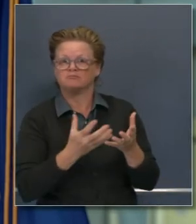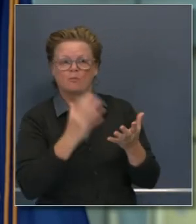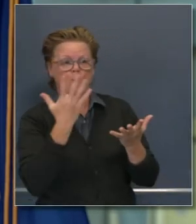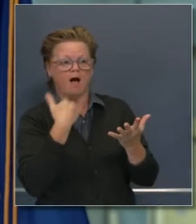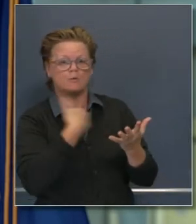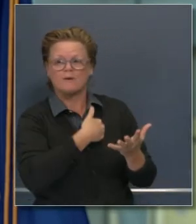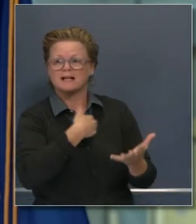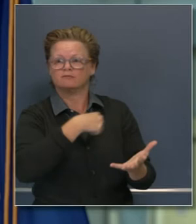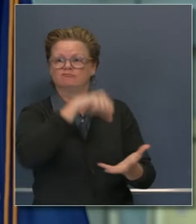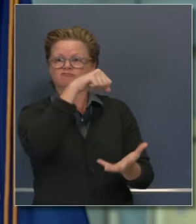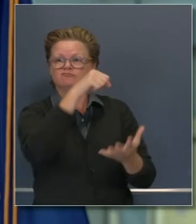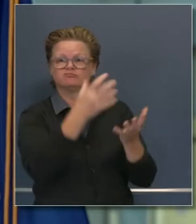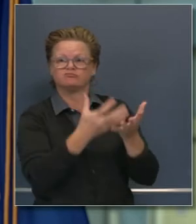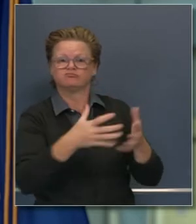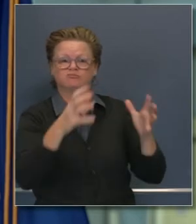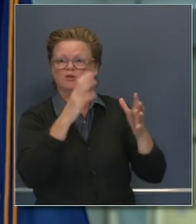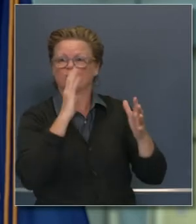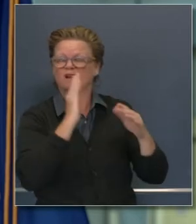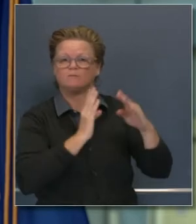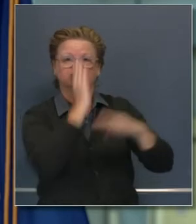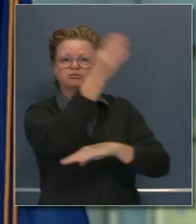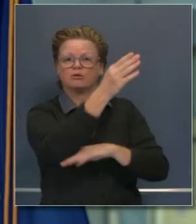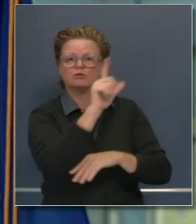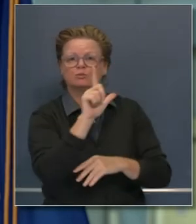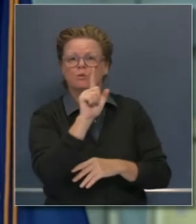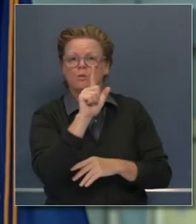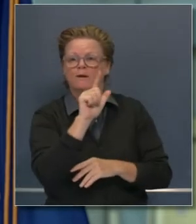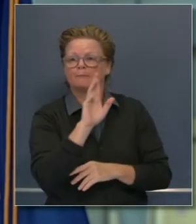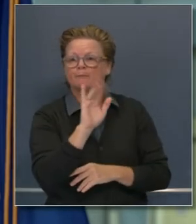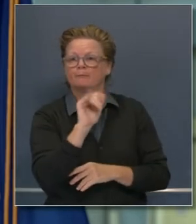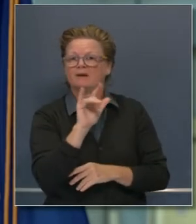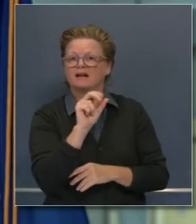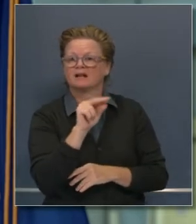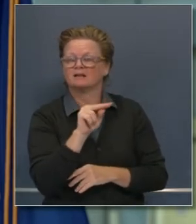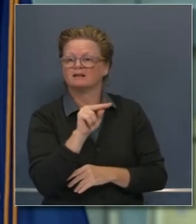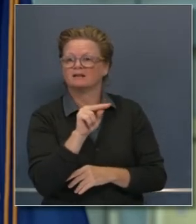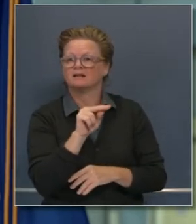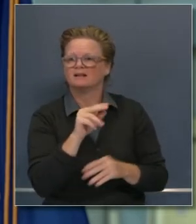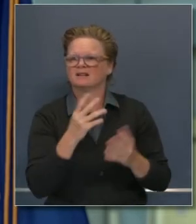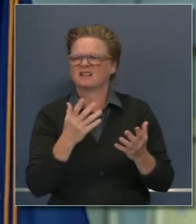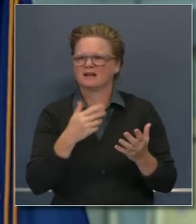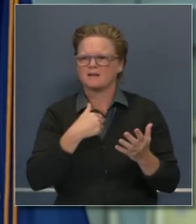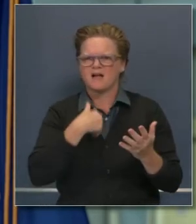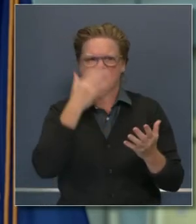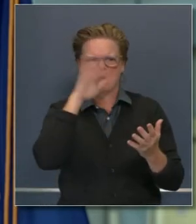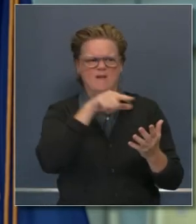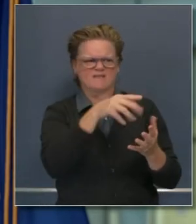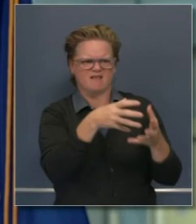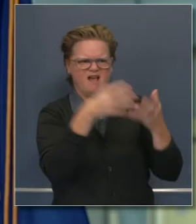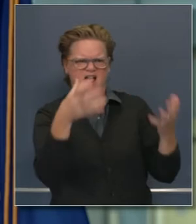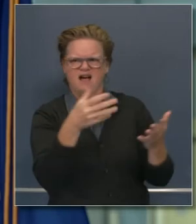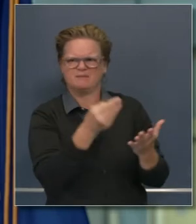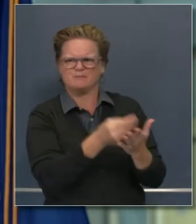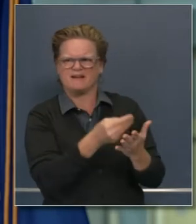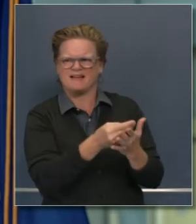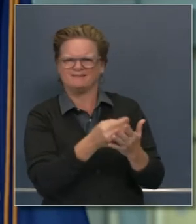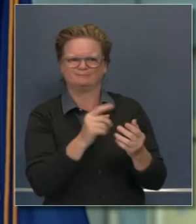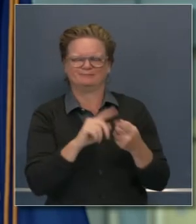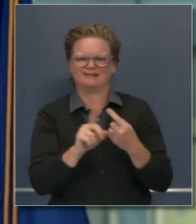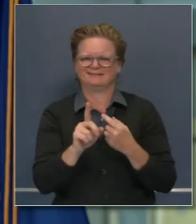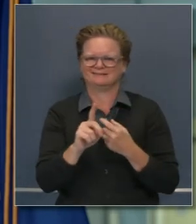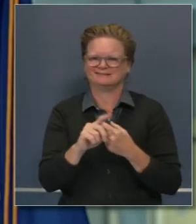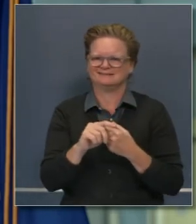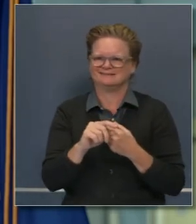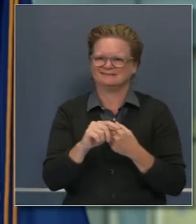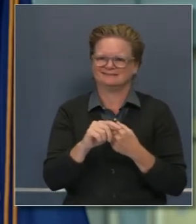fondo tiene más de 21 mil millones de dólares. Es considerable, pero no somos ingenuos respecto a la magnitud de